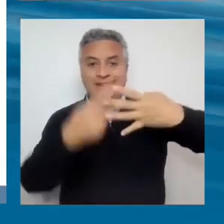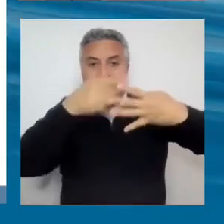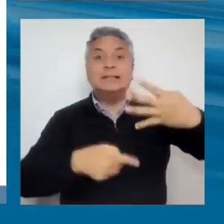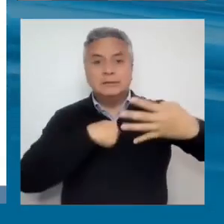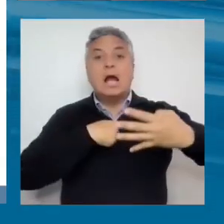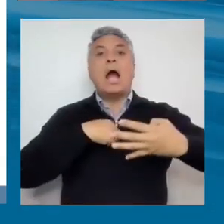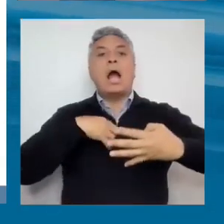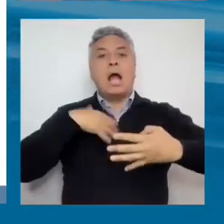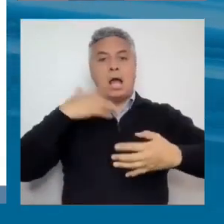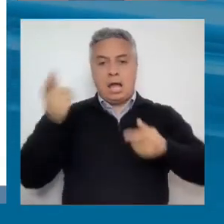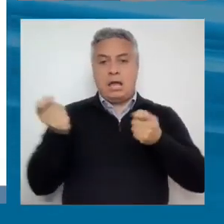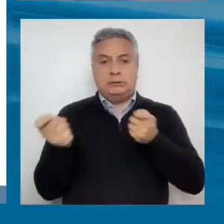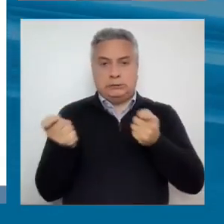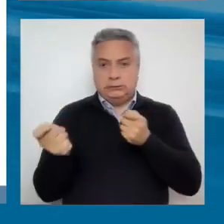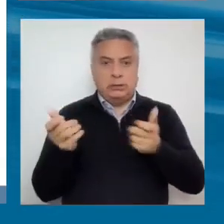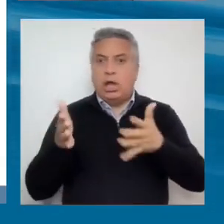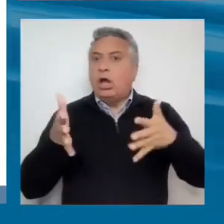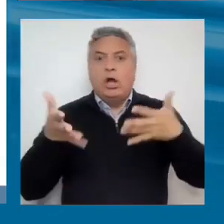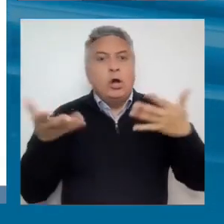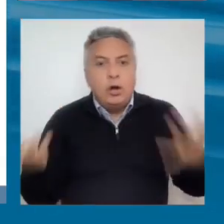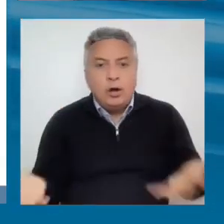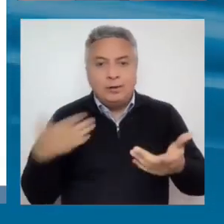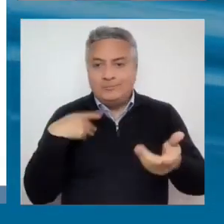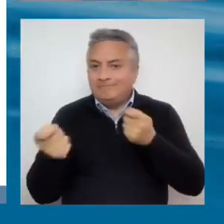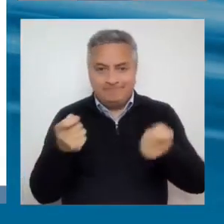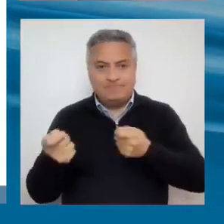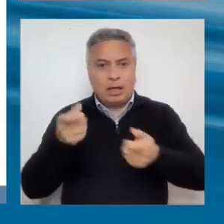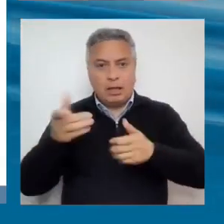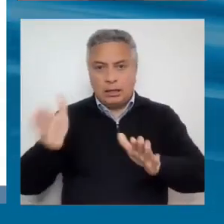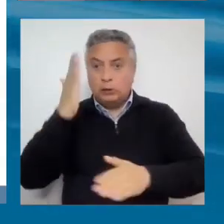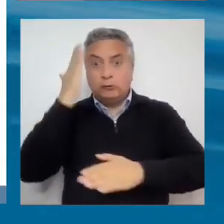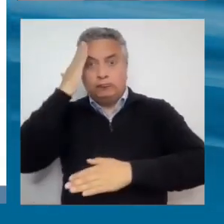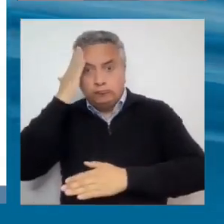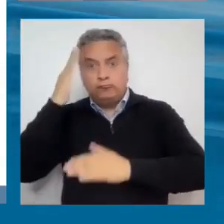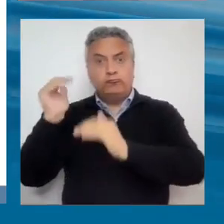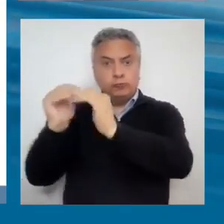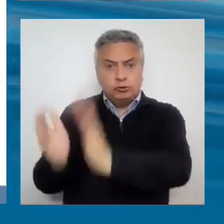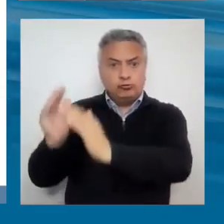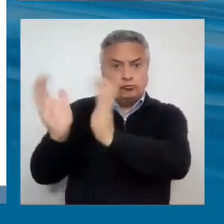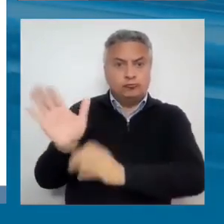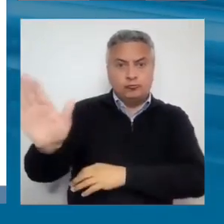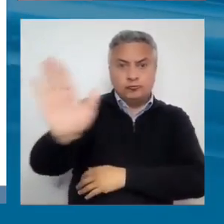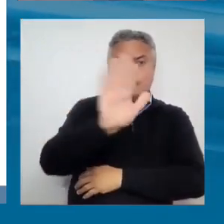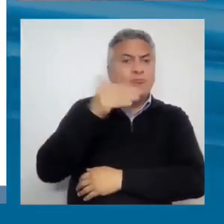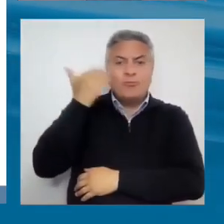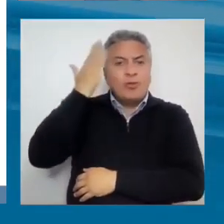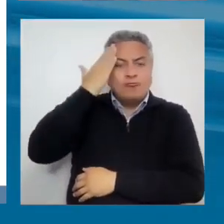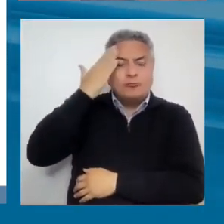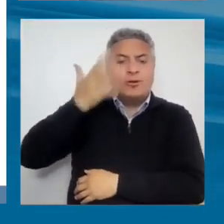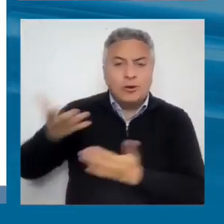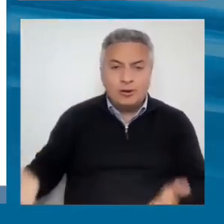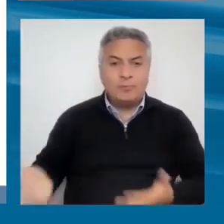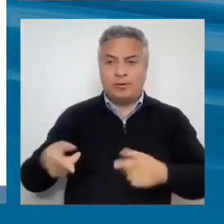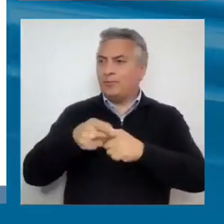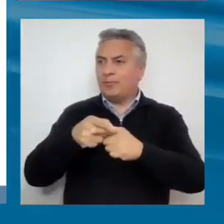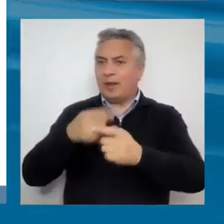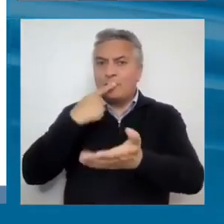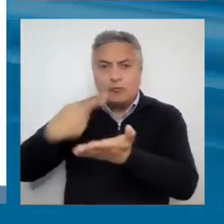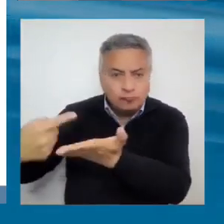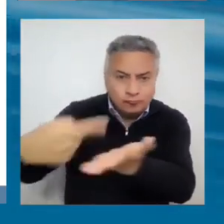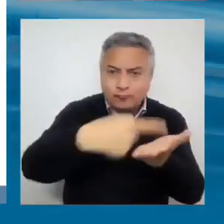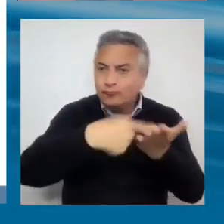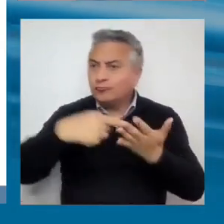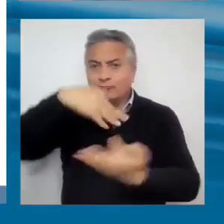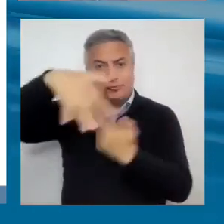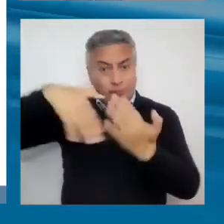es la gobernanza? ¿Cómo se mejora? En las capacidades institucionales, ¿en qué consisten? ¿Cómo se mejoran? En el diálogo social, porque es importantísimo. Parte